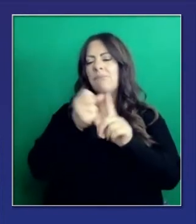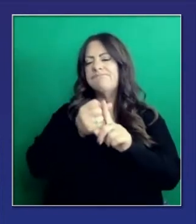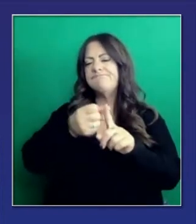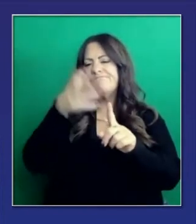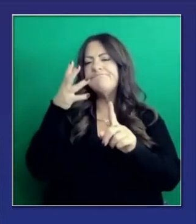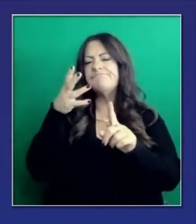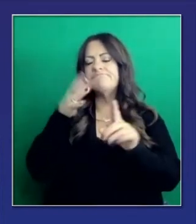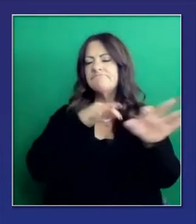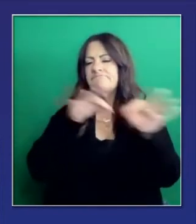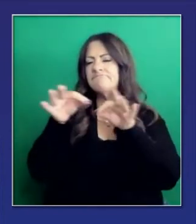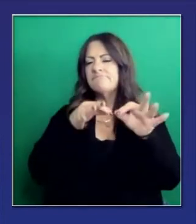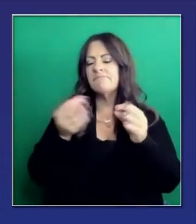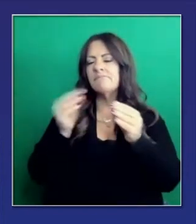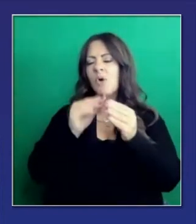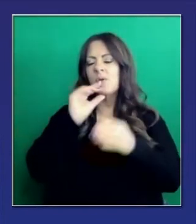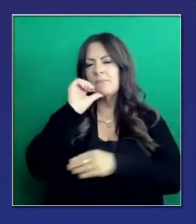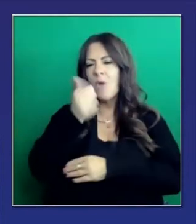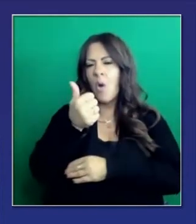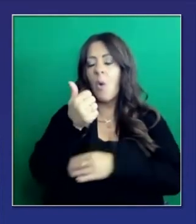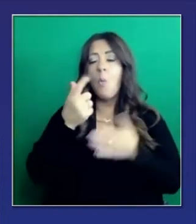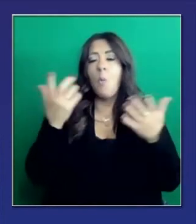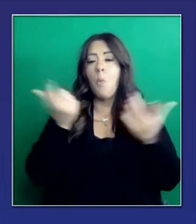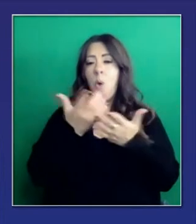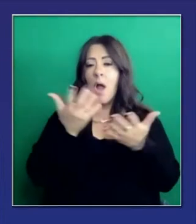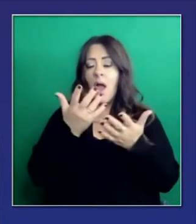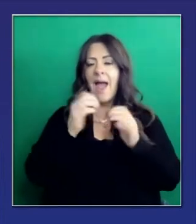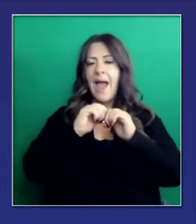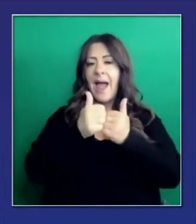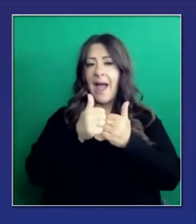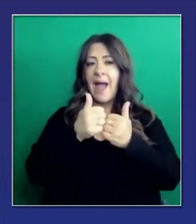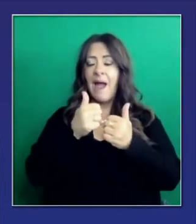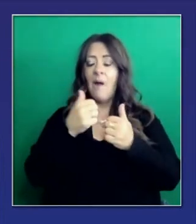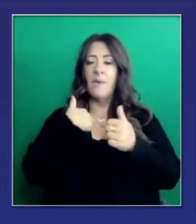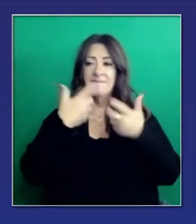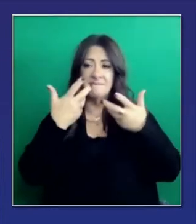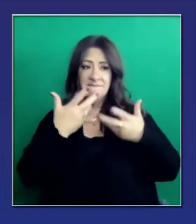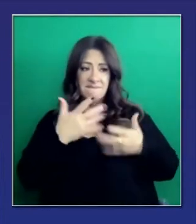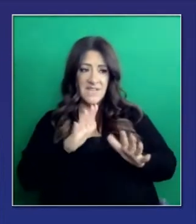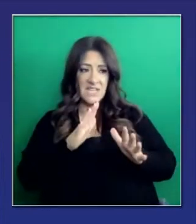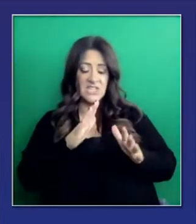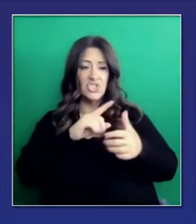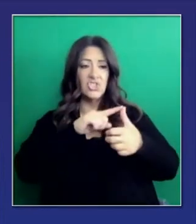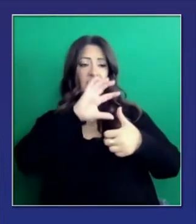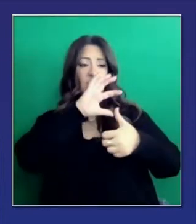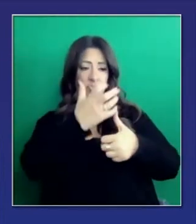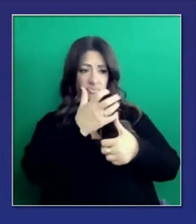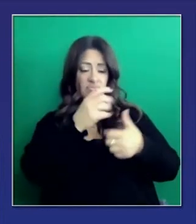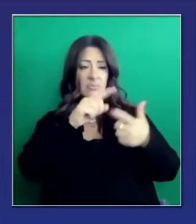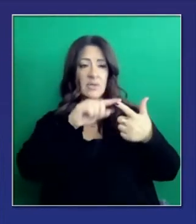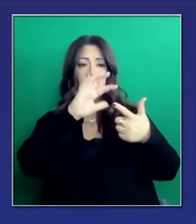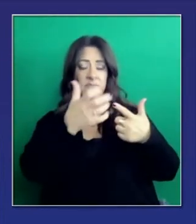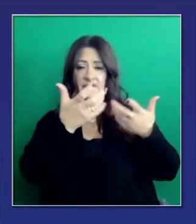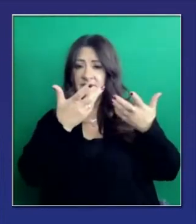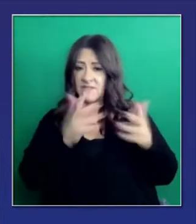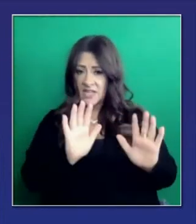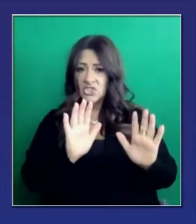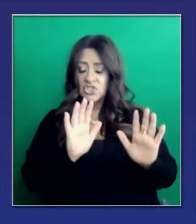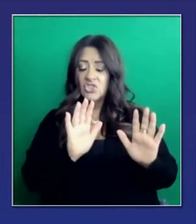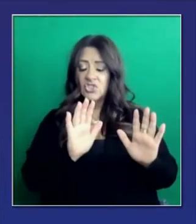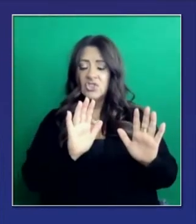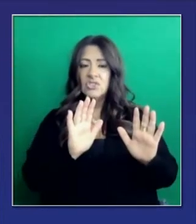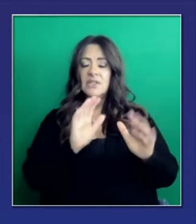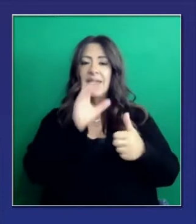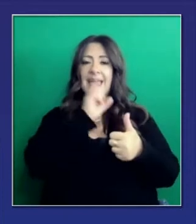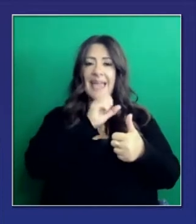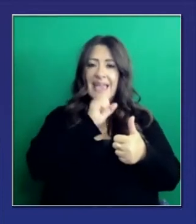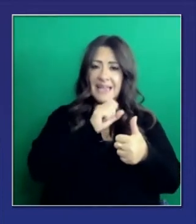acerca de los detalles de esta estrategia para la transición. Una vez que tengamos todos los grupos representados aquí ya cubiertos,